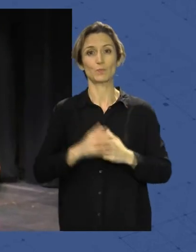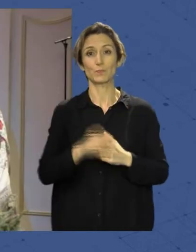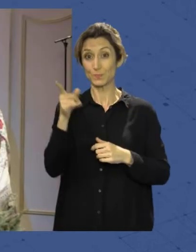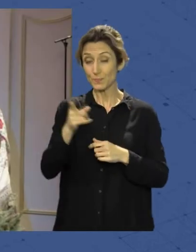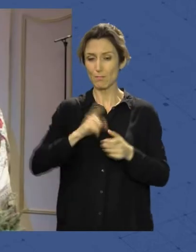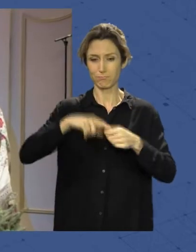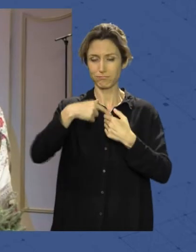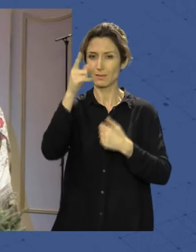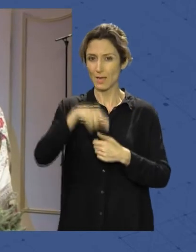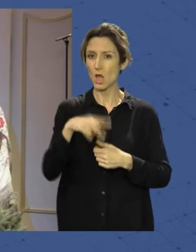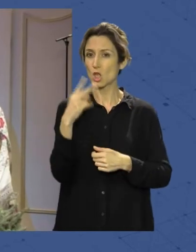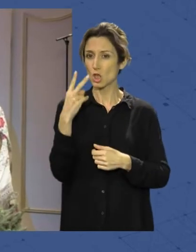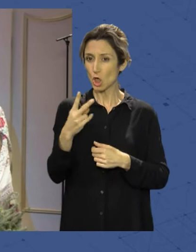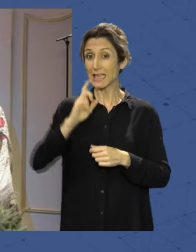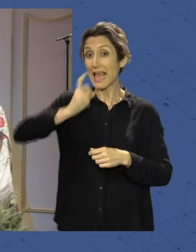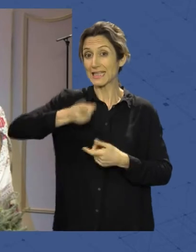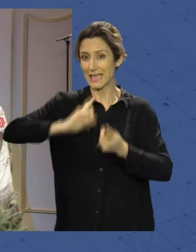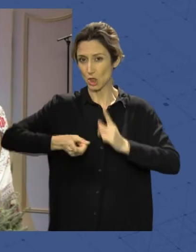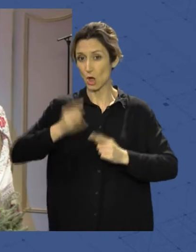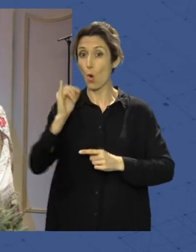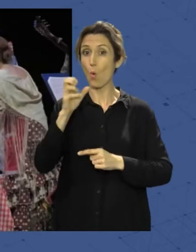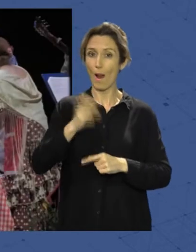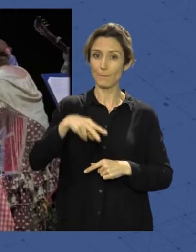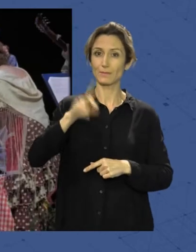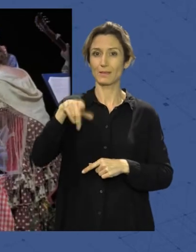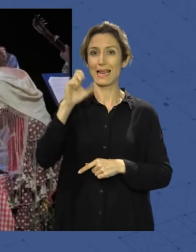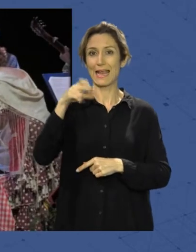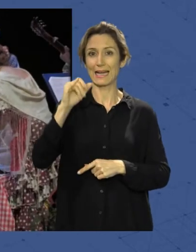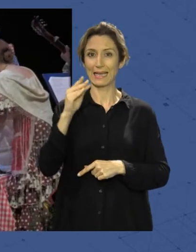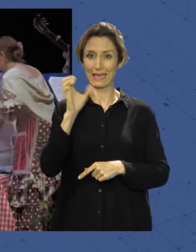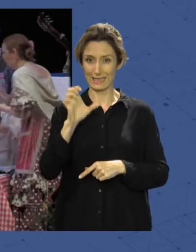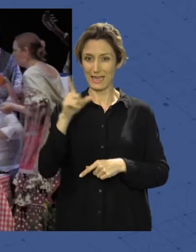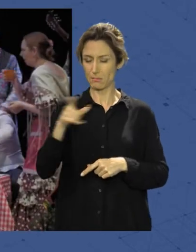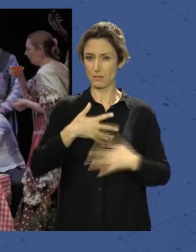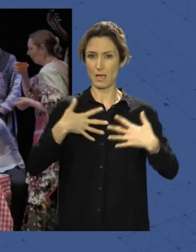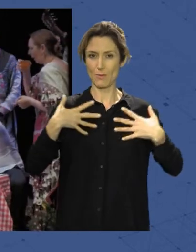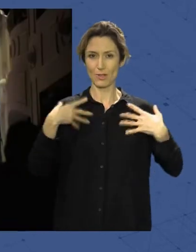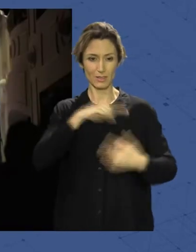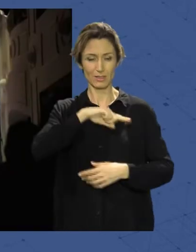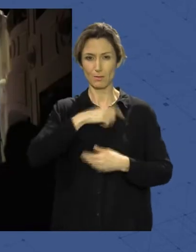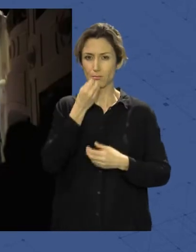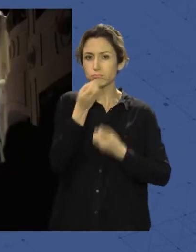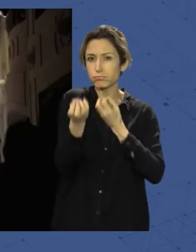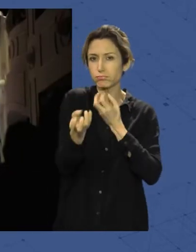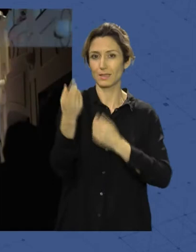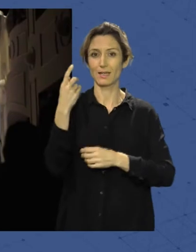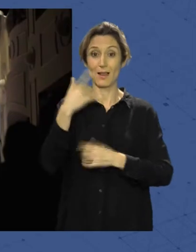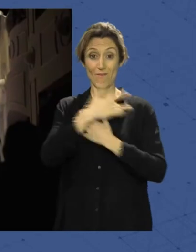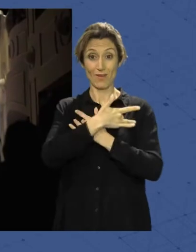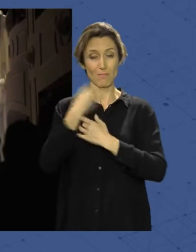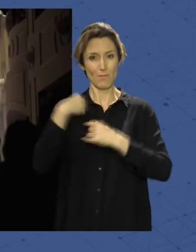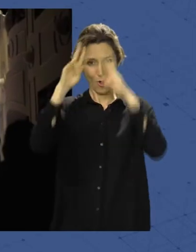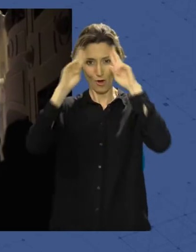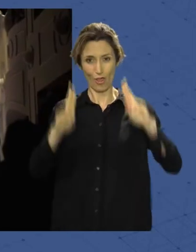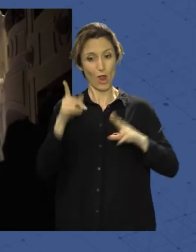participación también de dos de sus ex directores, Juan Muñoz y Enrique Belmonte. Recitado con emoción y sentimiento a la Virgen del Rocío, el pregonero ha arrancado los